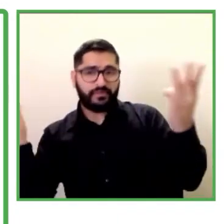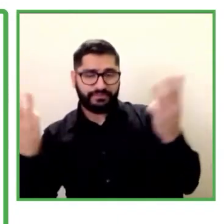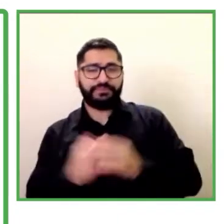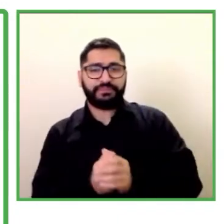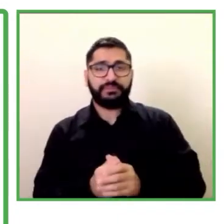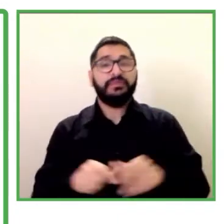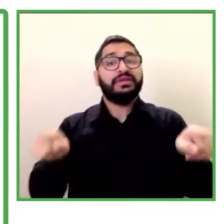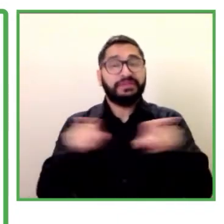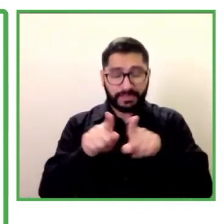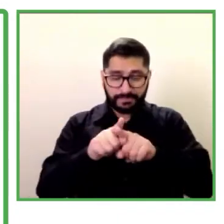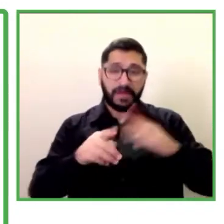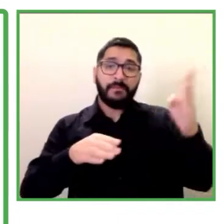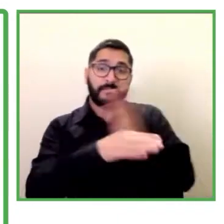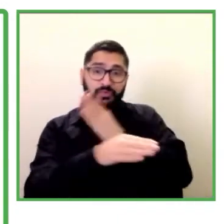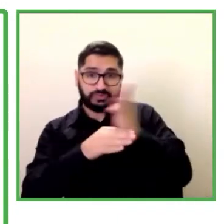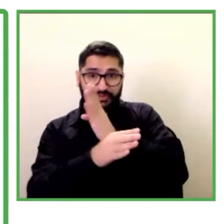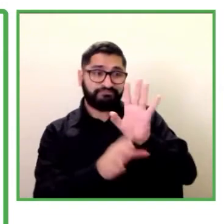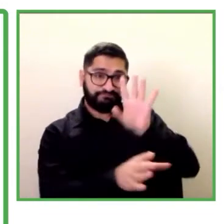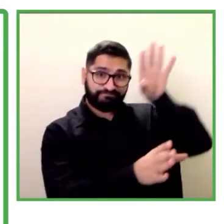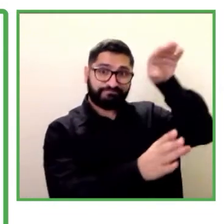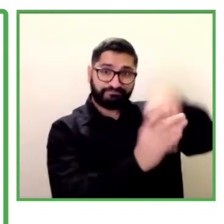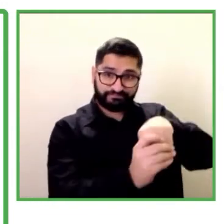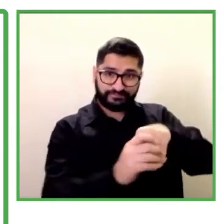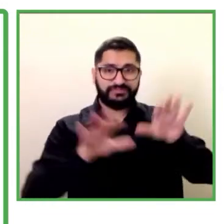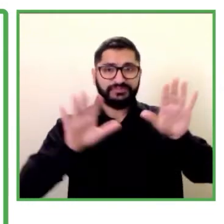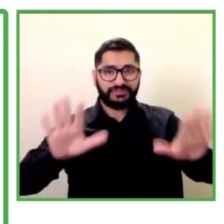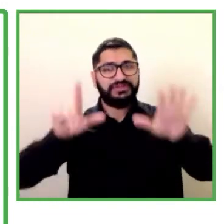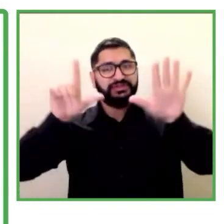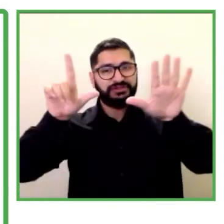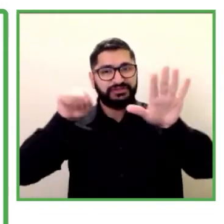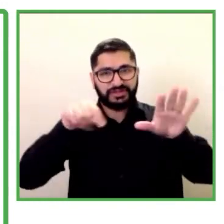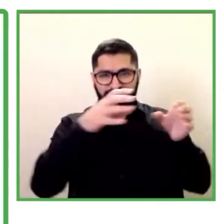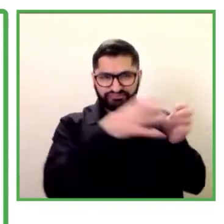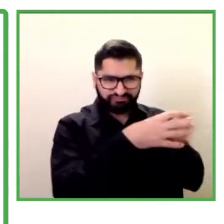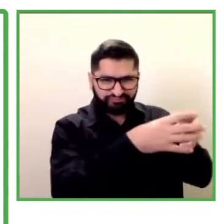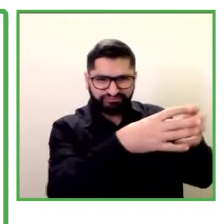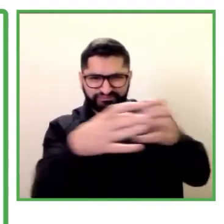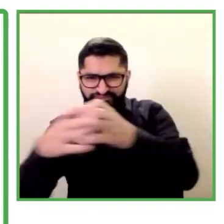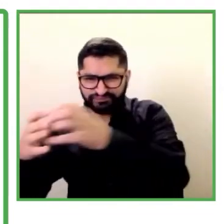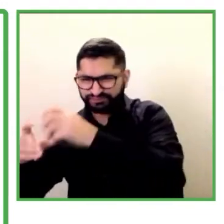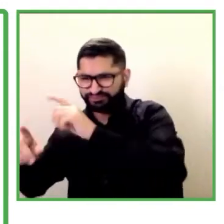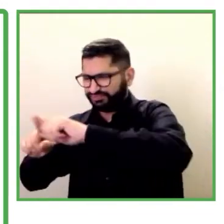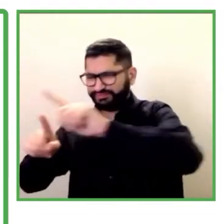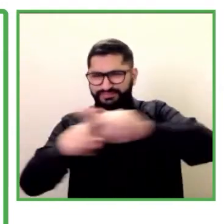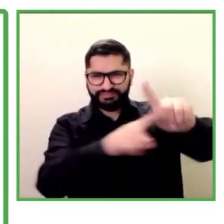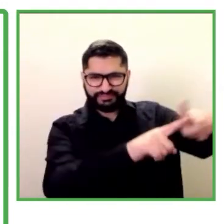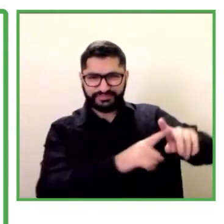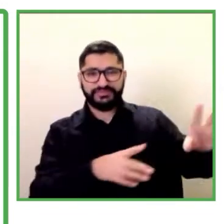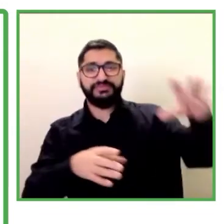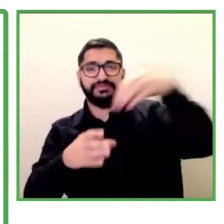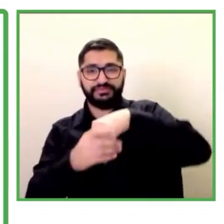empresariales divididos en toda América Latina y 825 empresas a nivel nacional